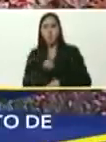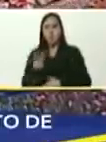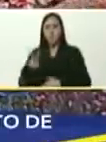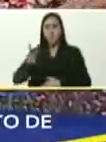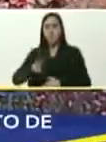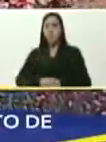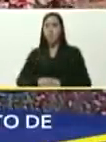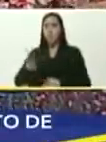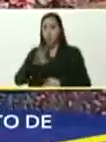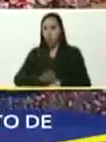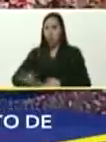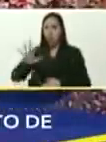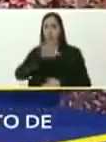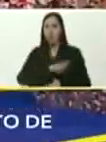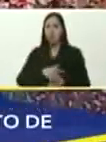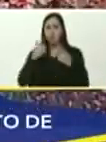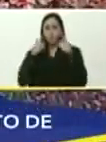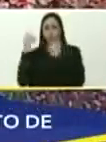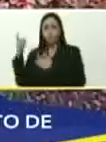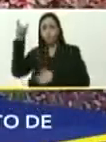a nivel nacional, ministro, por favor,